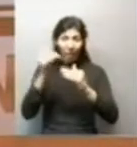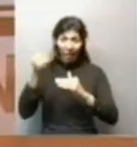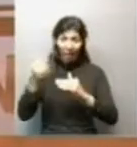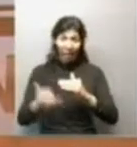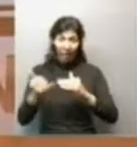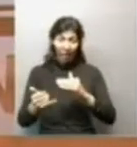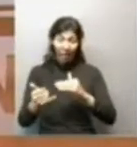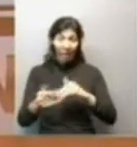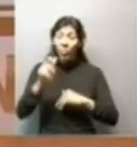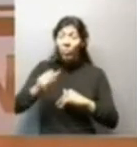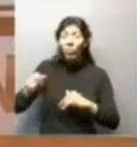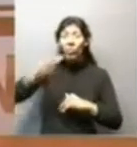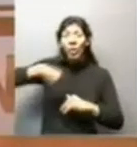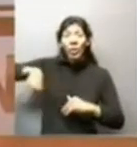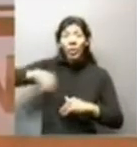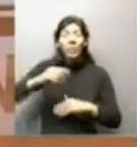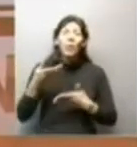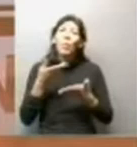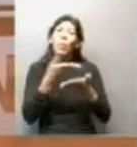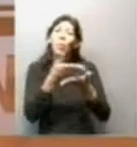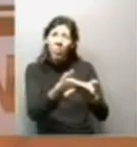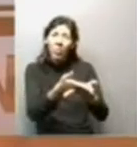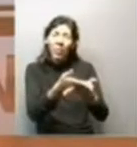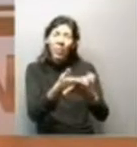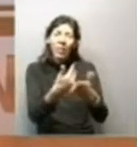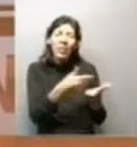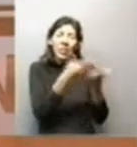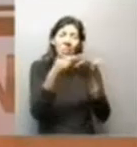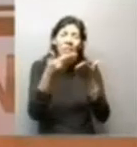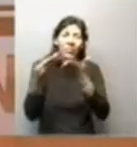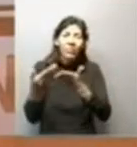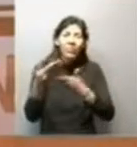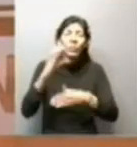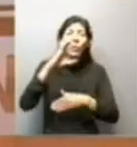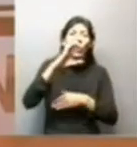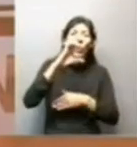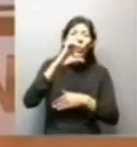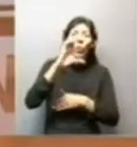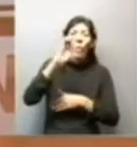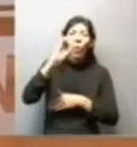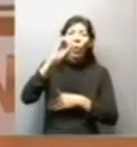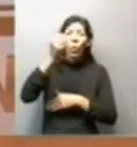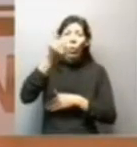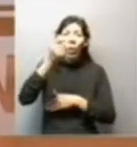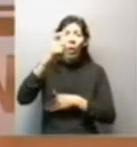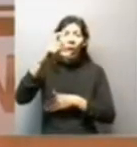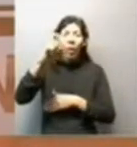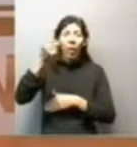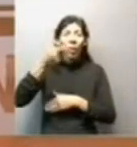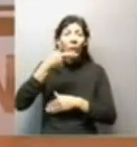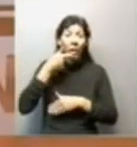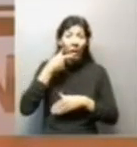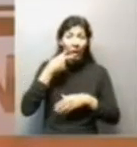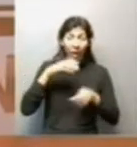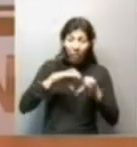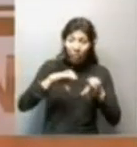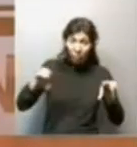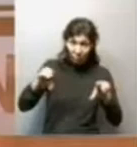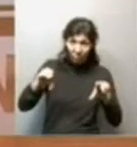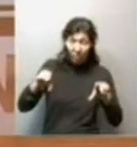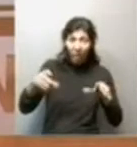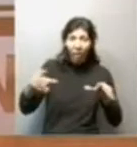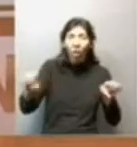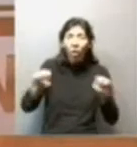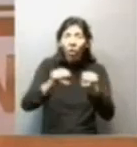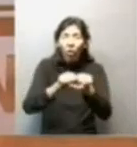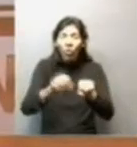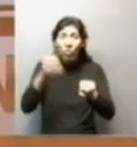Solidaridad. Ellos están reclamando que se desconecte el servicio de cloacas teniendo en cuenta que pasa por la esquina de esta cuadra porque